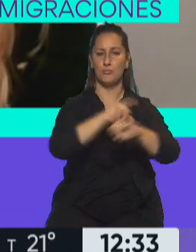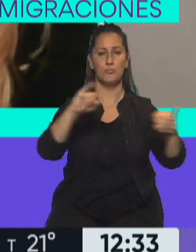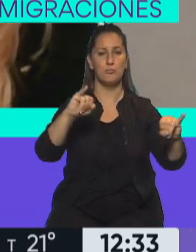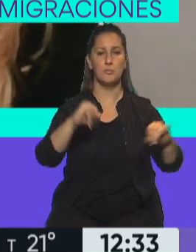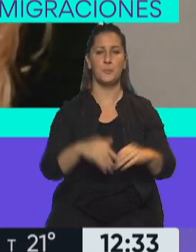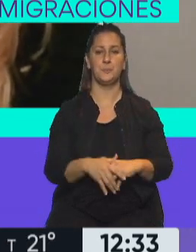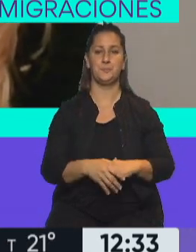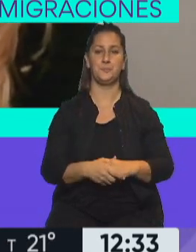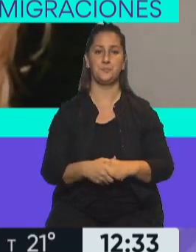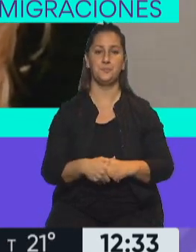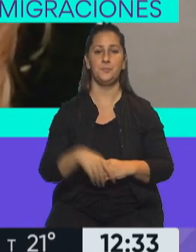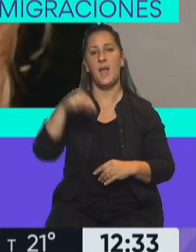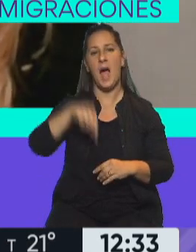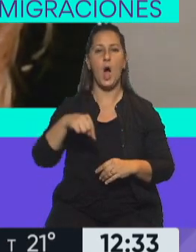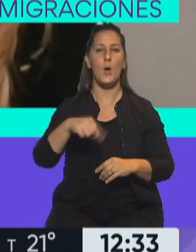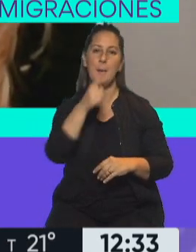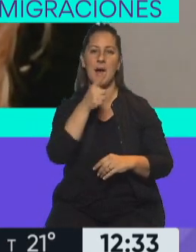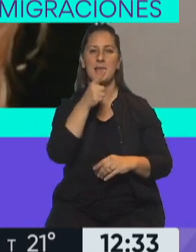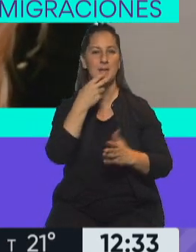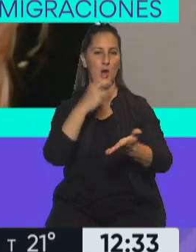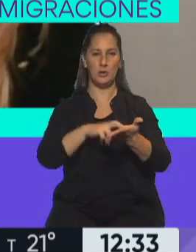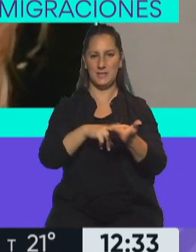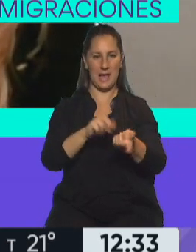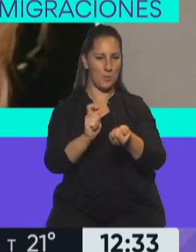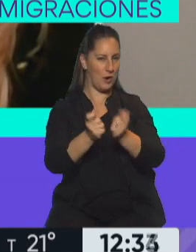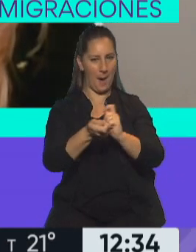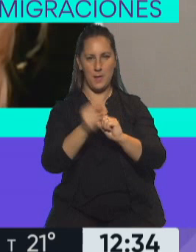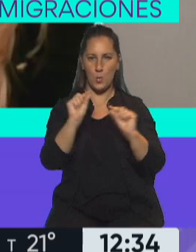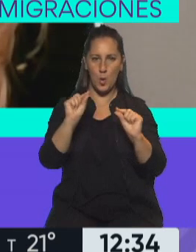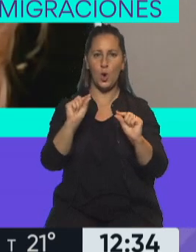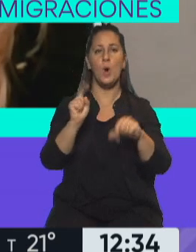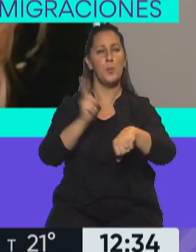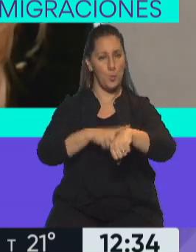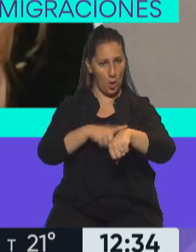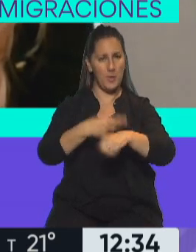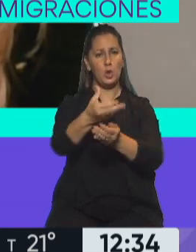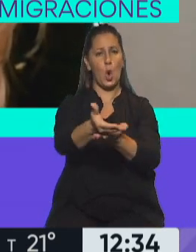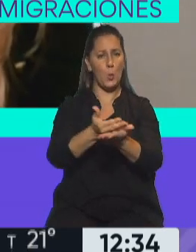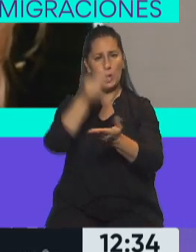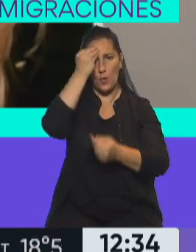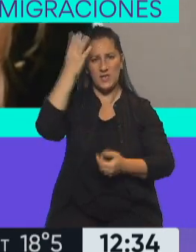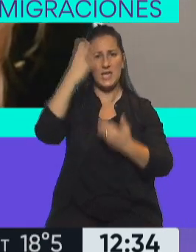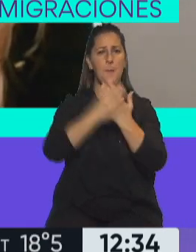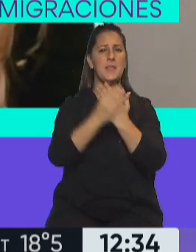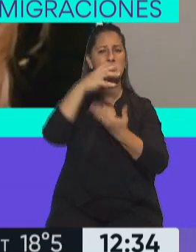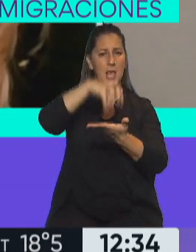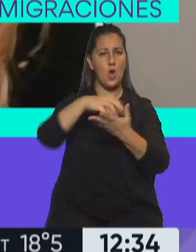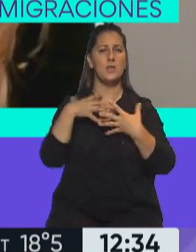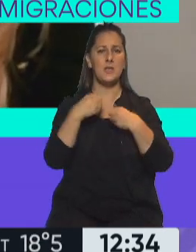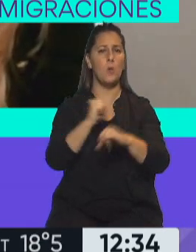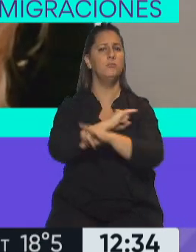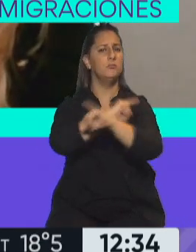ahora toma otra matiz esta comunicación, pero en su momento hubo un comunicado oficial del Ministerio de Salud diciendo que se habían